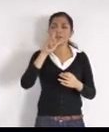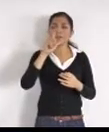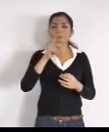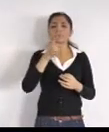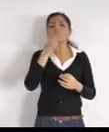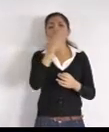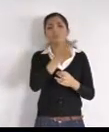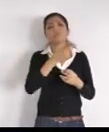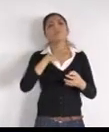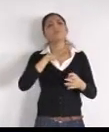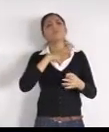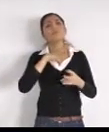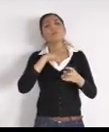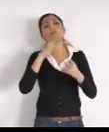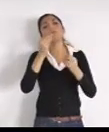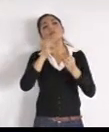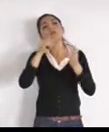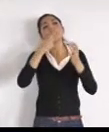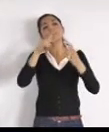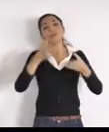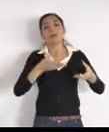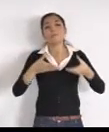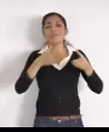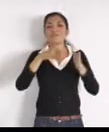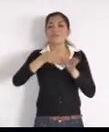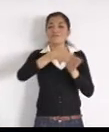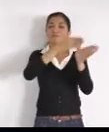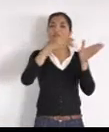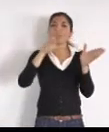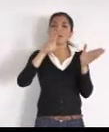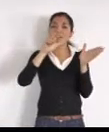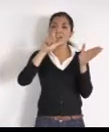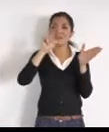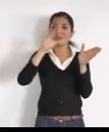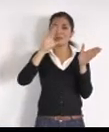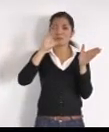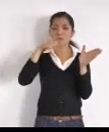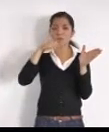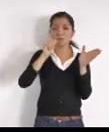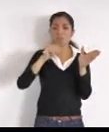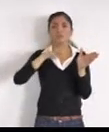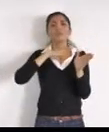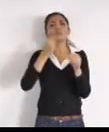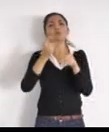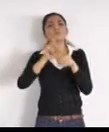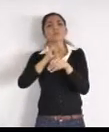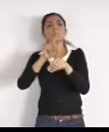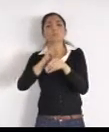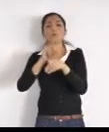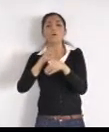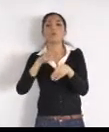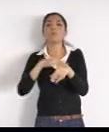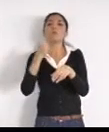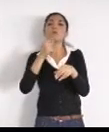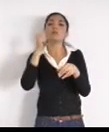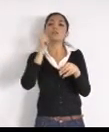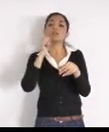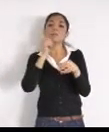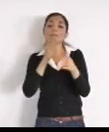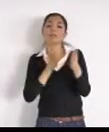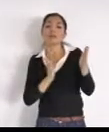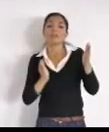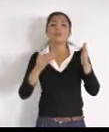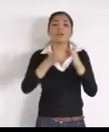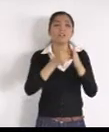han causado problemas, entre conductores, que tapan, al dar la vuelta, no sé exactamente, en qué punto, te